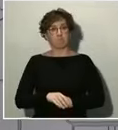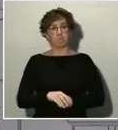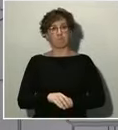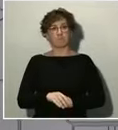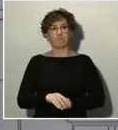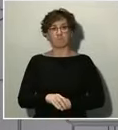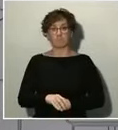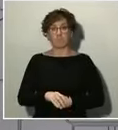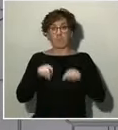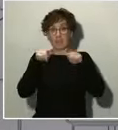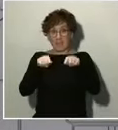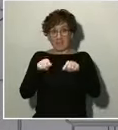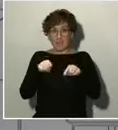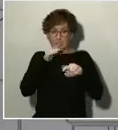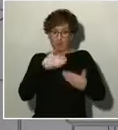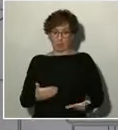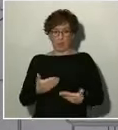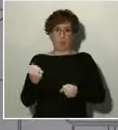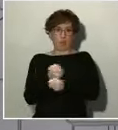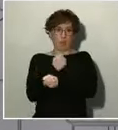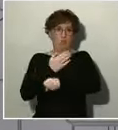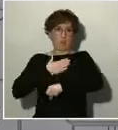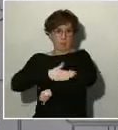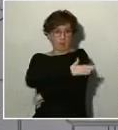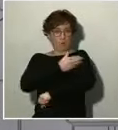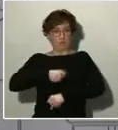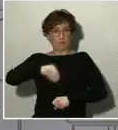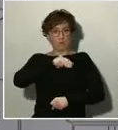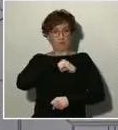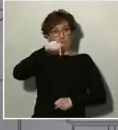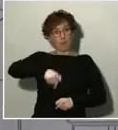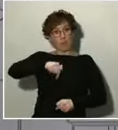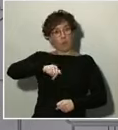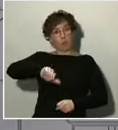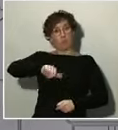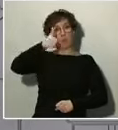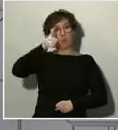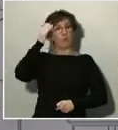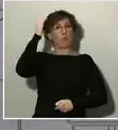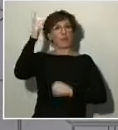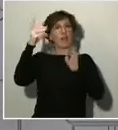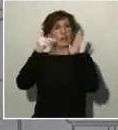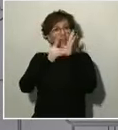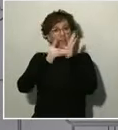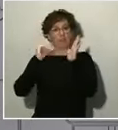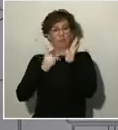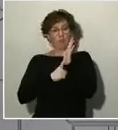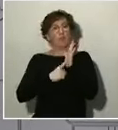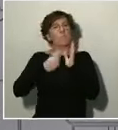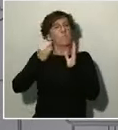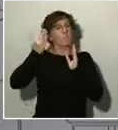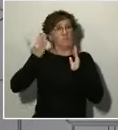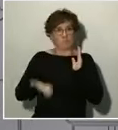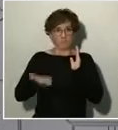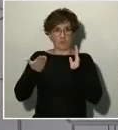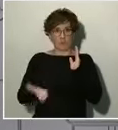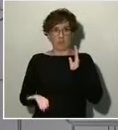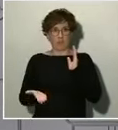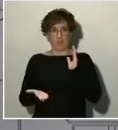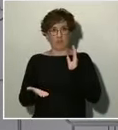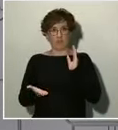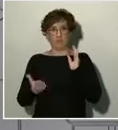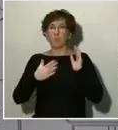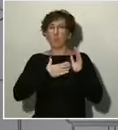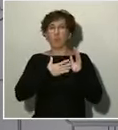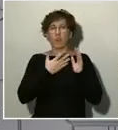el Gobierno de España. Hoy aprobar un real decreto ley muy importante, probablemente el mayor que